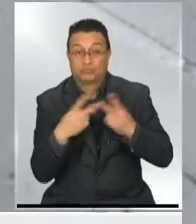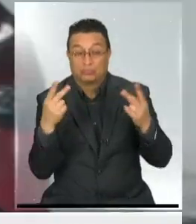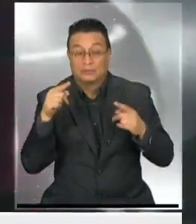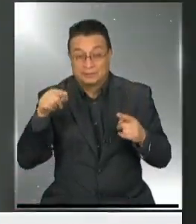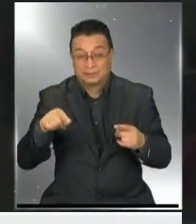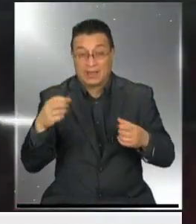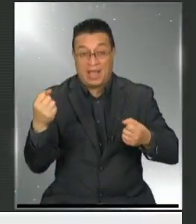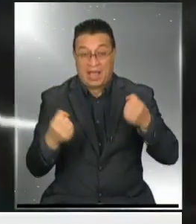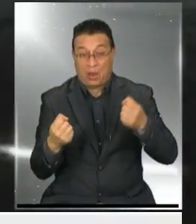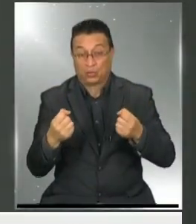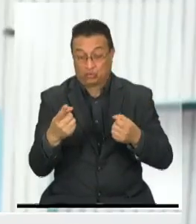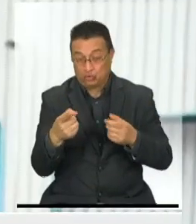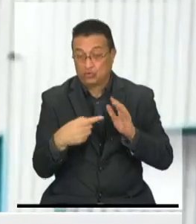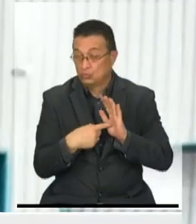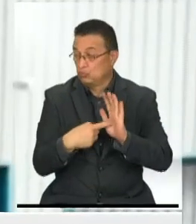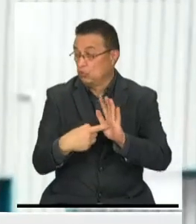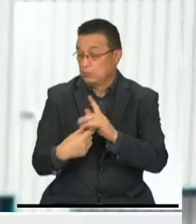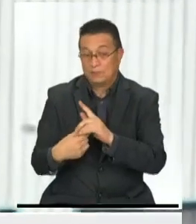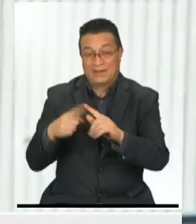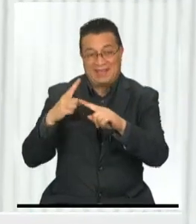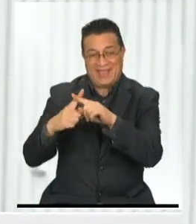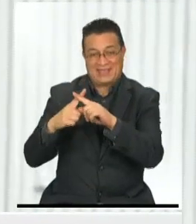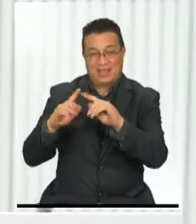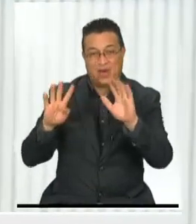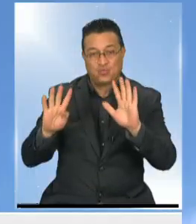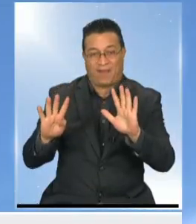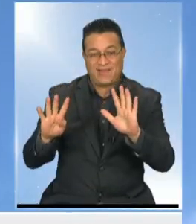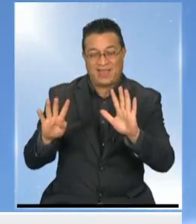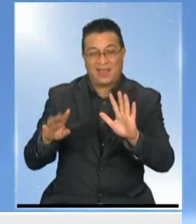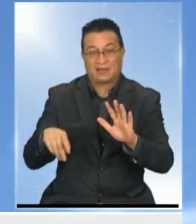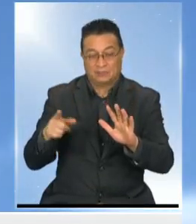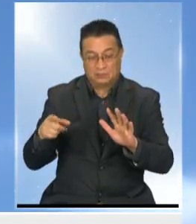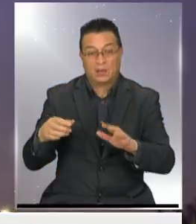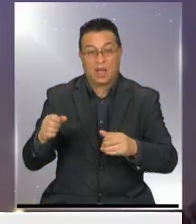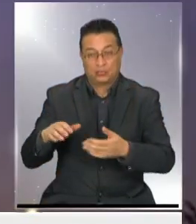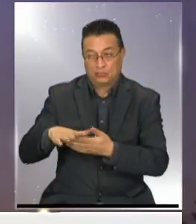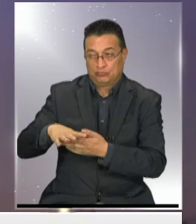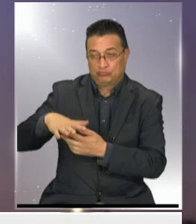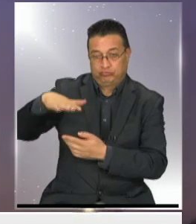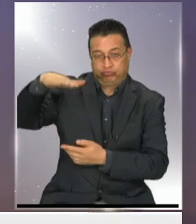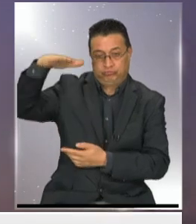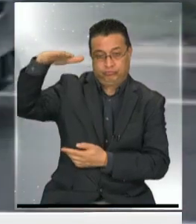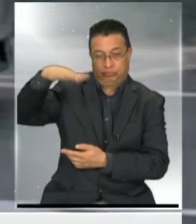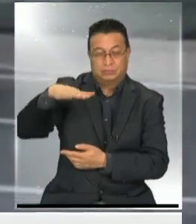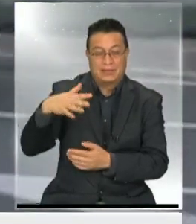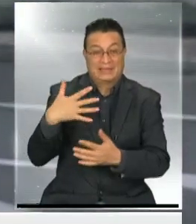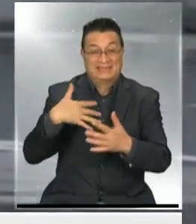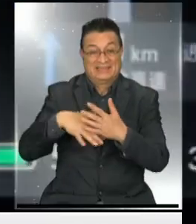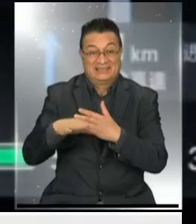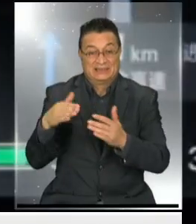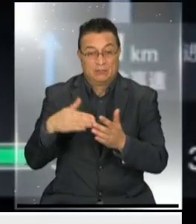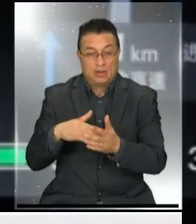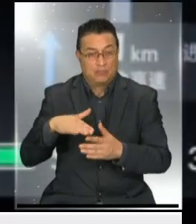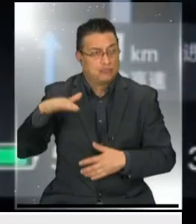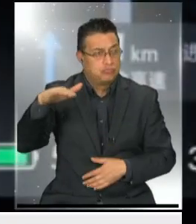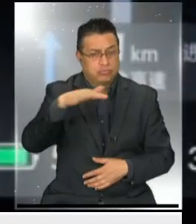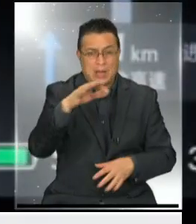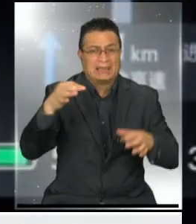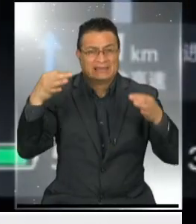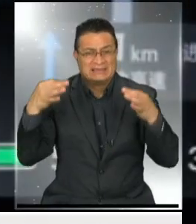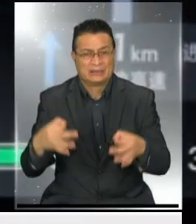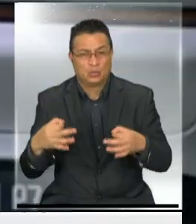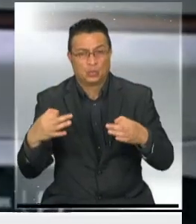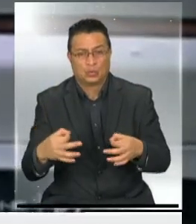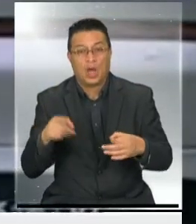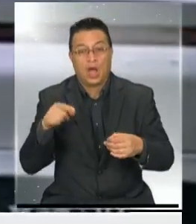automóvil, que es el X-9. Después de hacer además ese auto volador que ustedes están viendo con 15.000 vuelos seguros hasta la fecha, ha